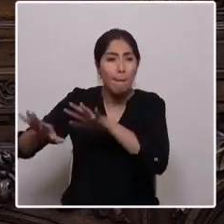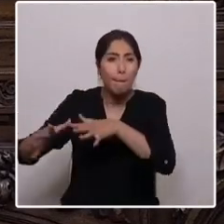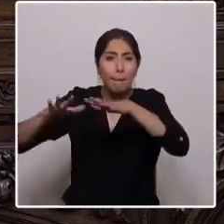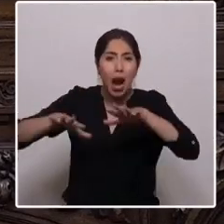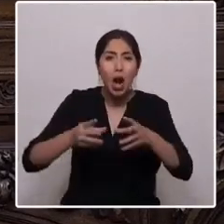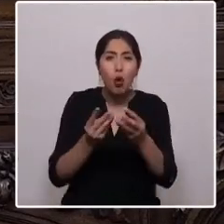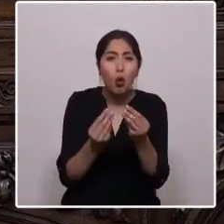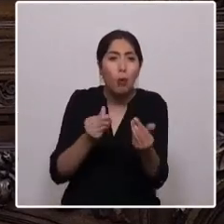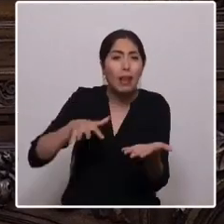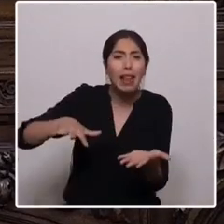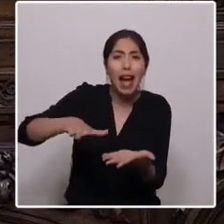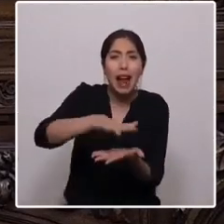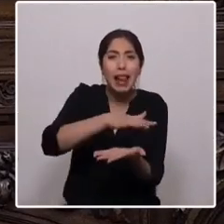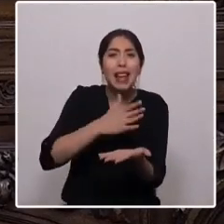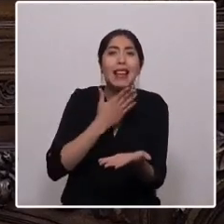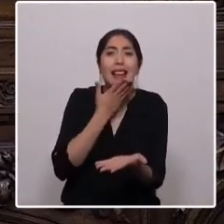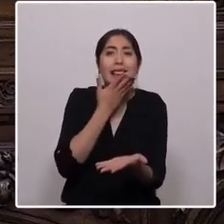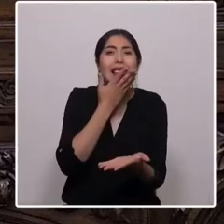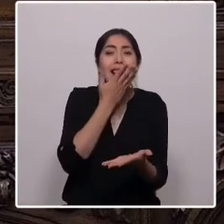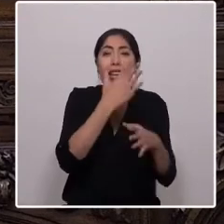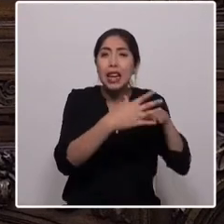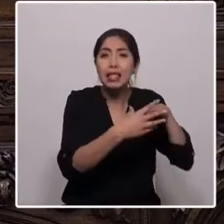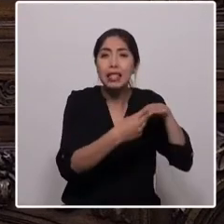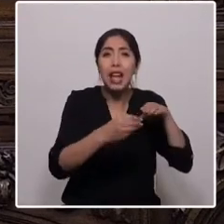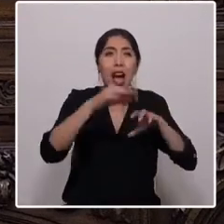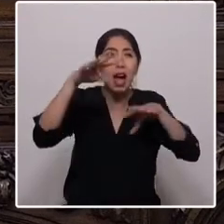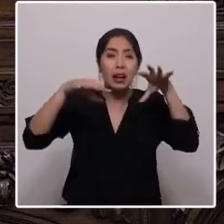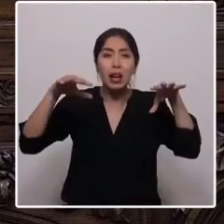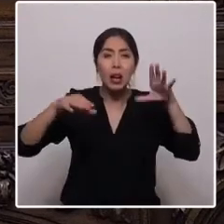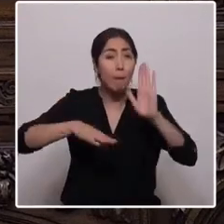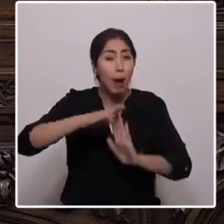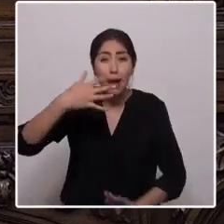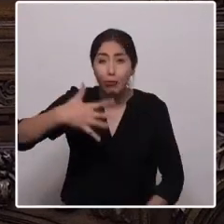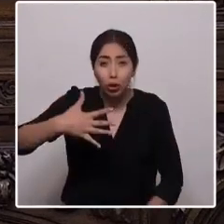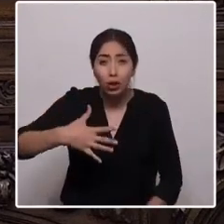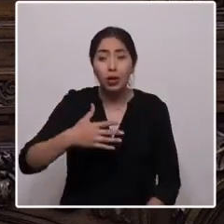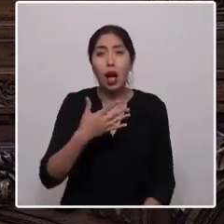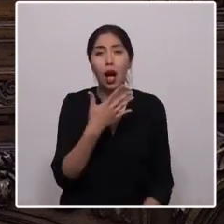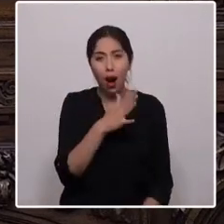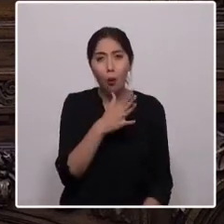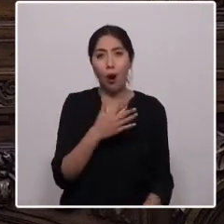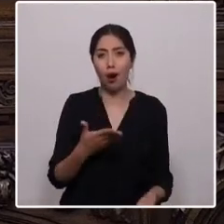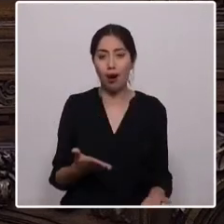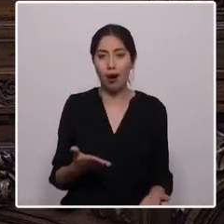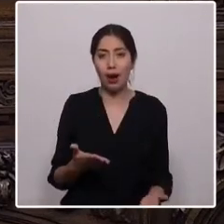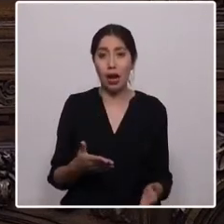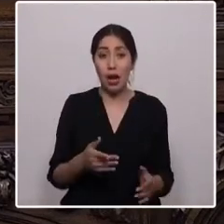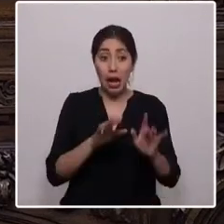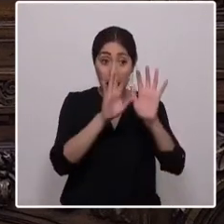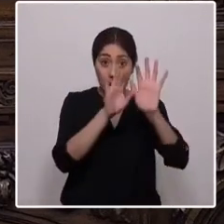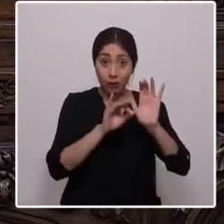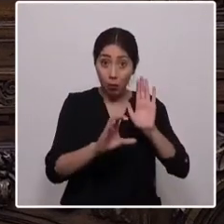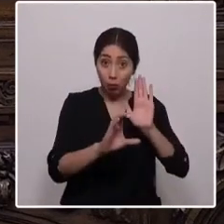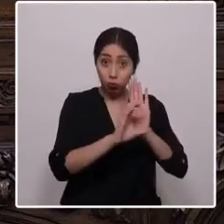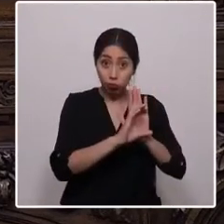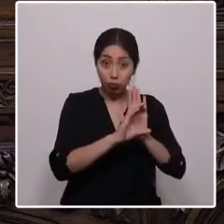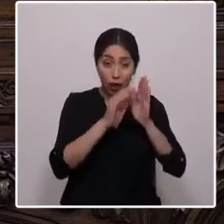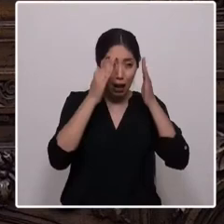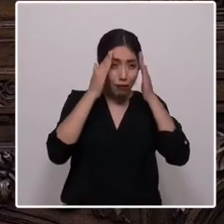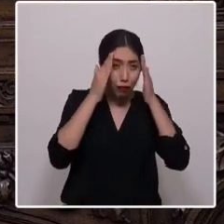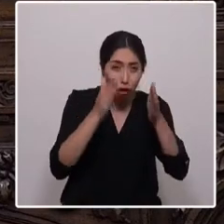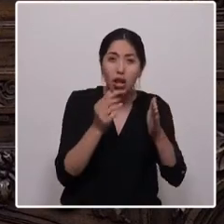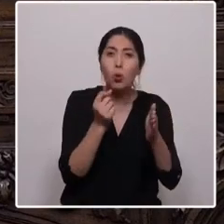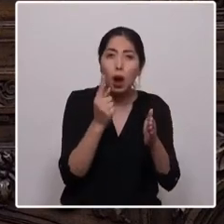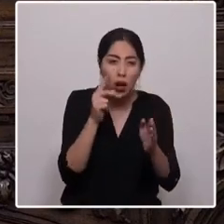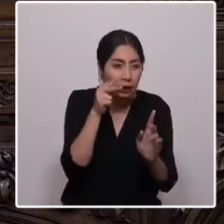lo más importante, el agua. Escribamos la Constitución con un enfoque concéntrico, hagamos justicia social, ambiental por